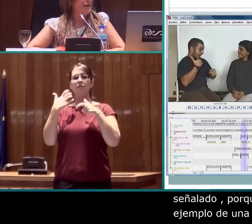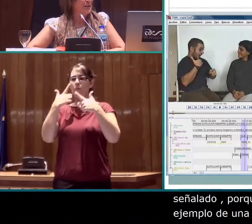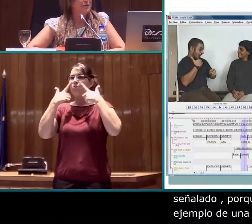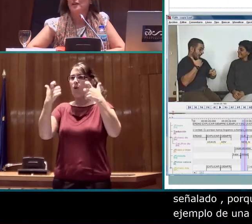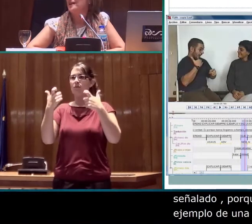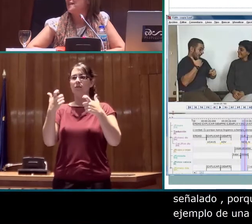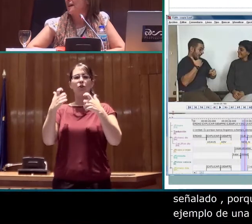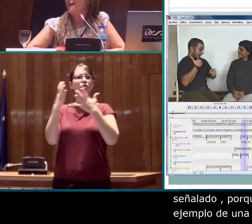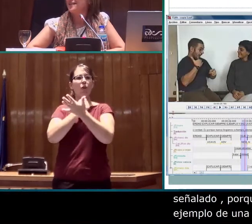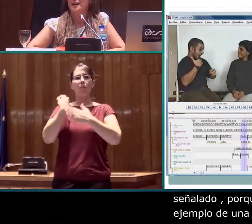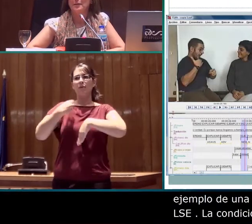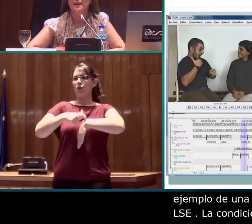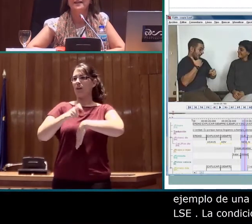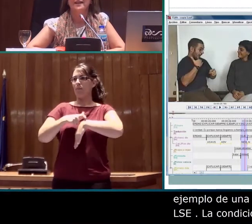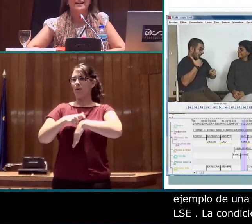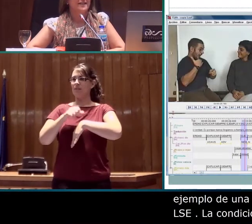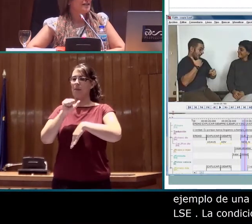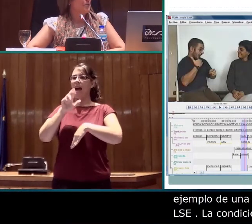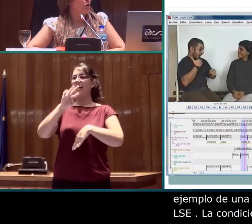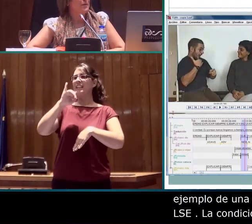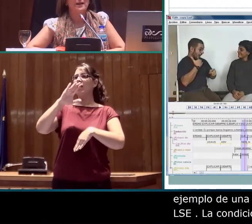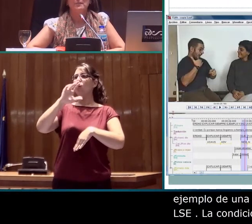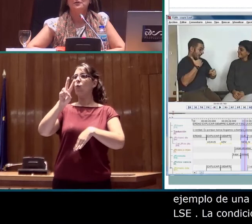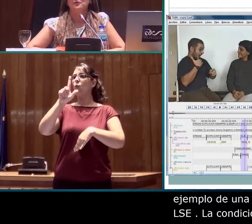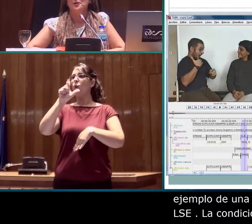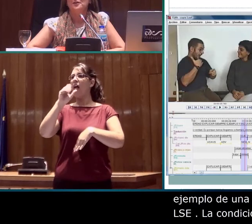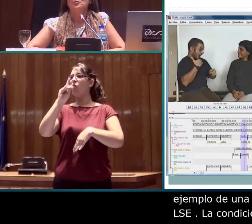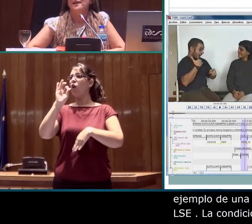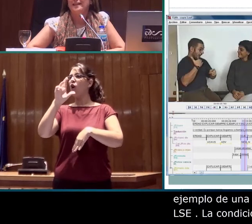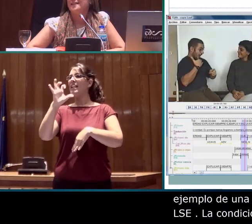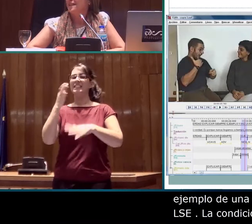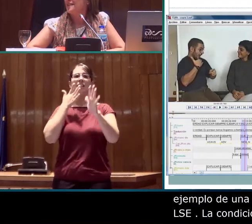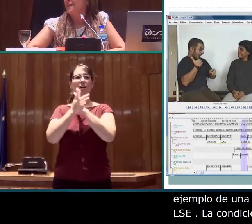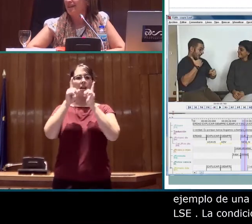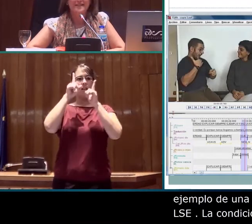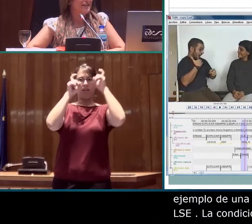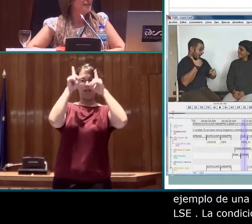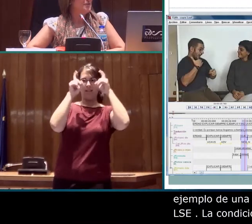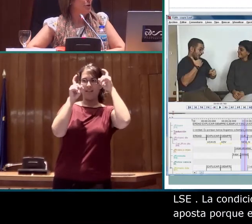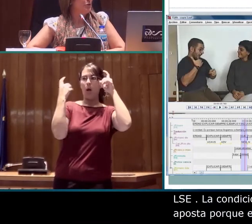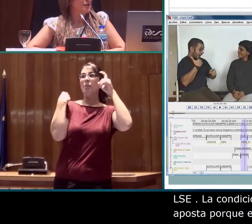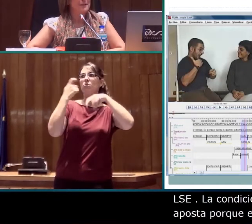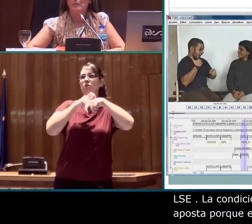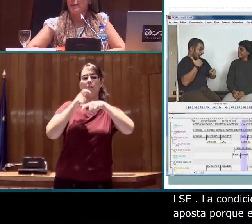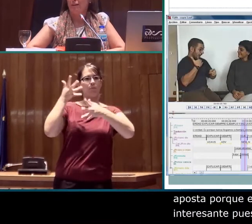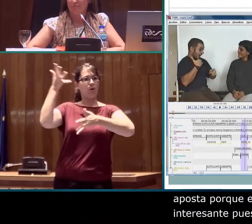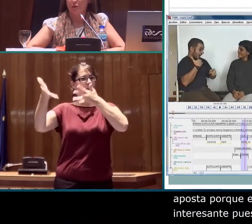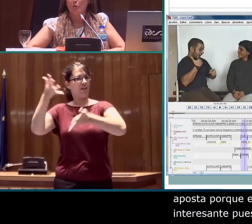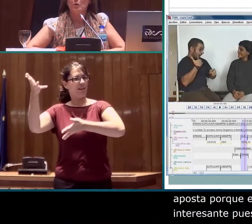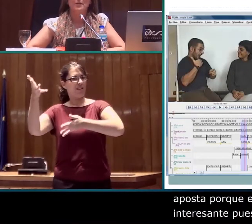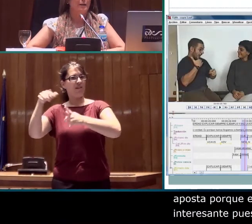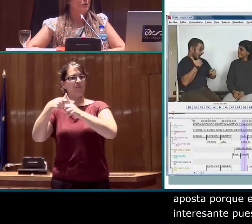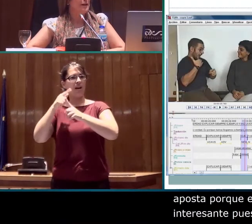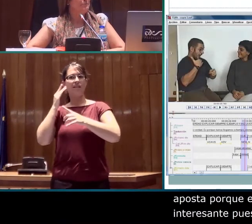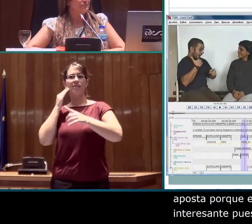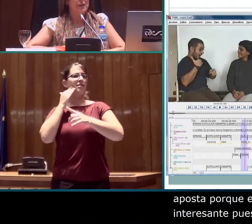el alzamiento de las cejas, a la vez que se mueve la mano dominante del signante, bueno, y se ve también cómo